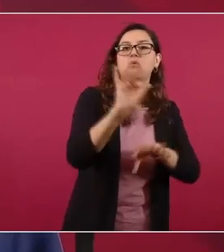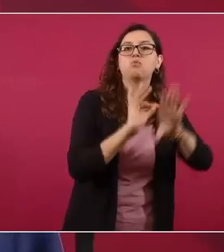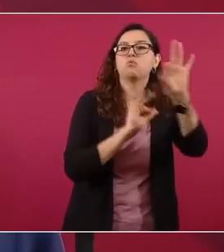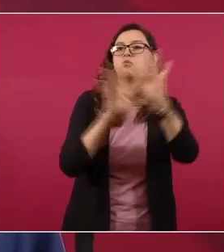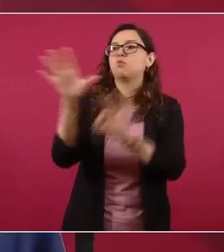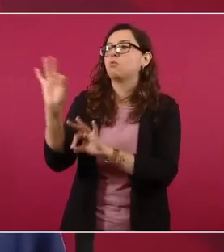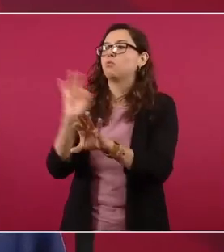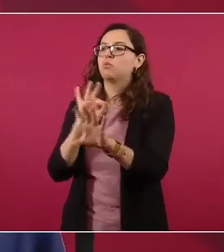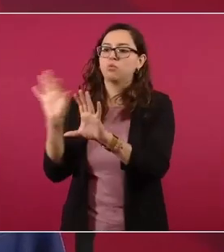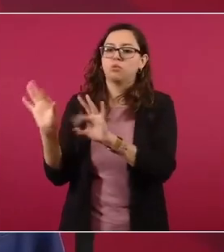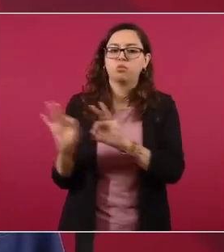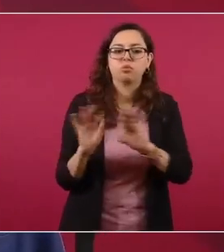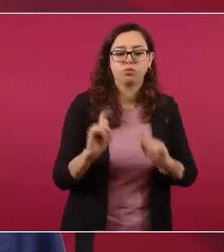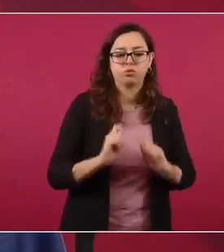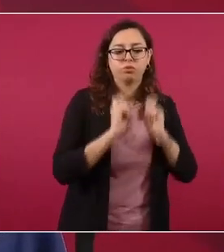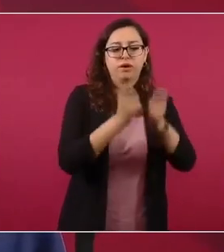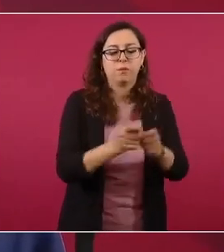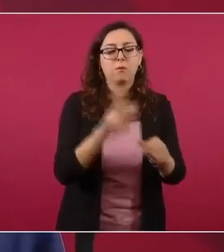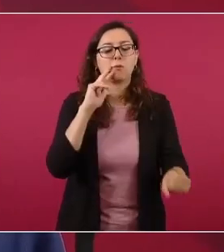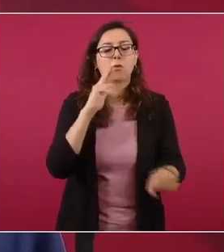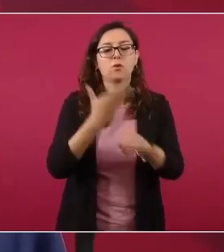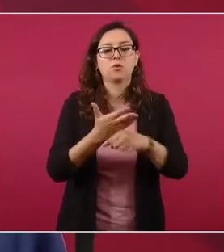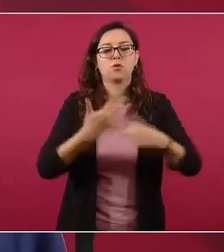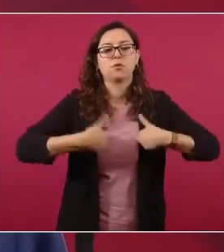del INE,